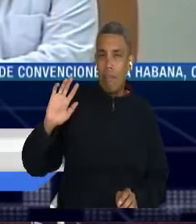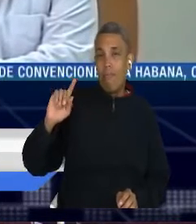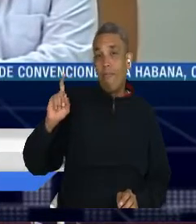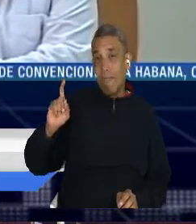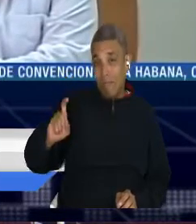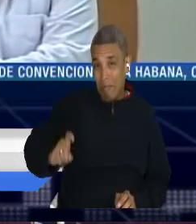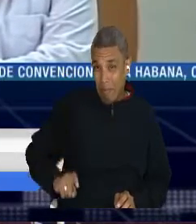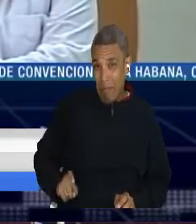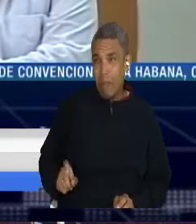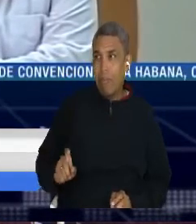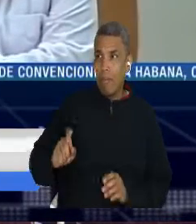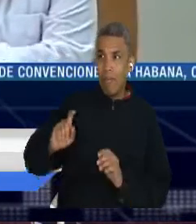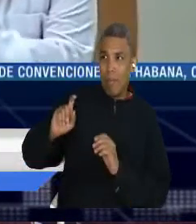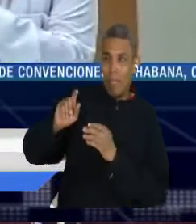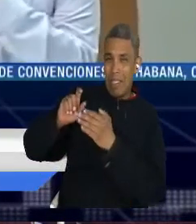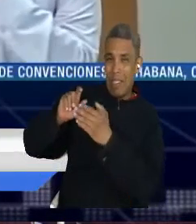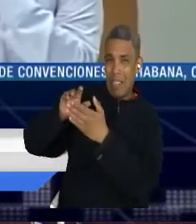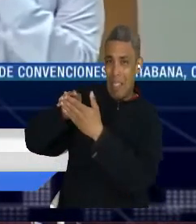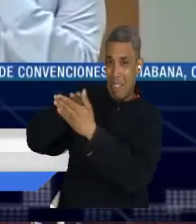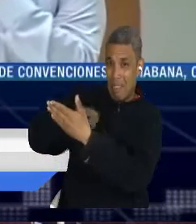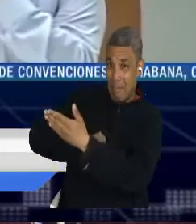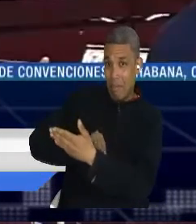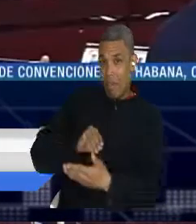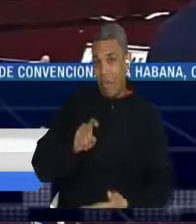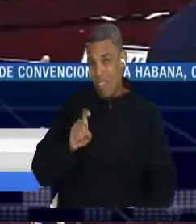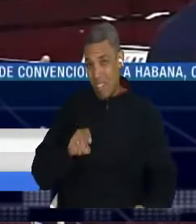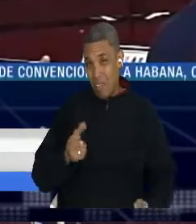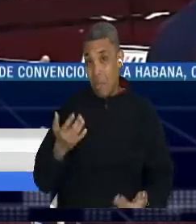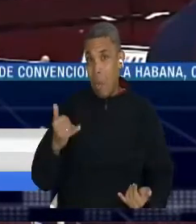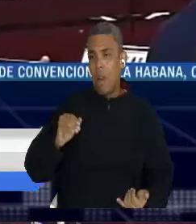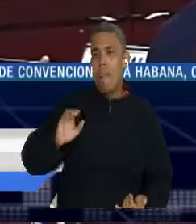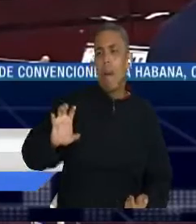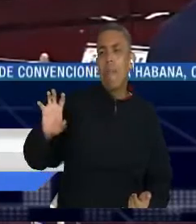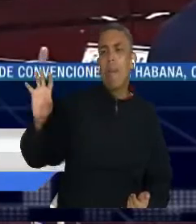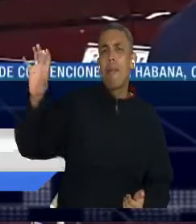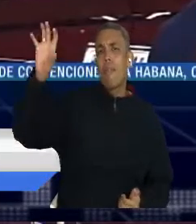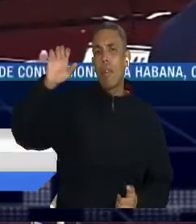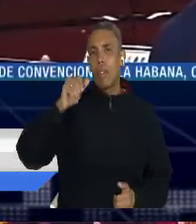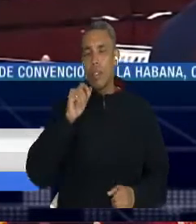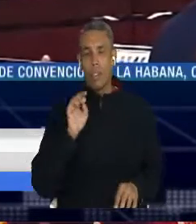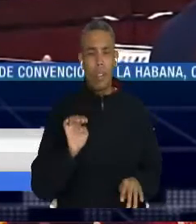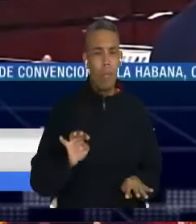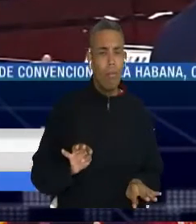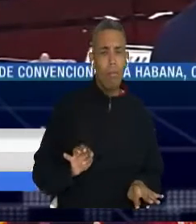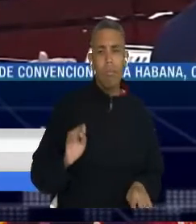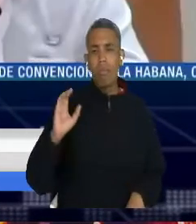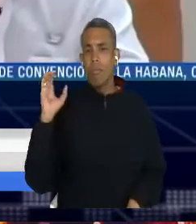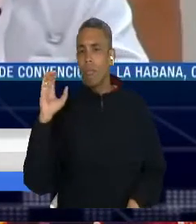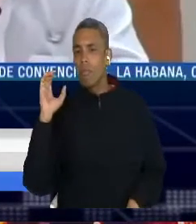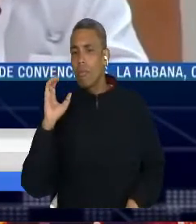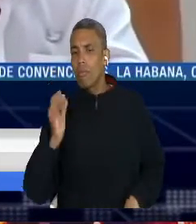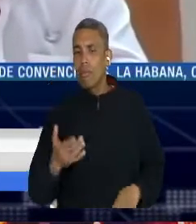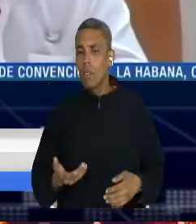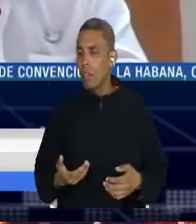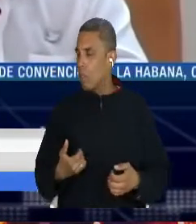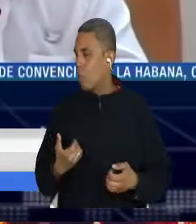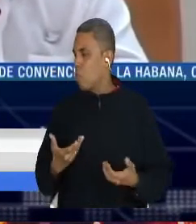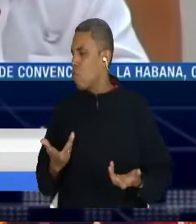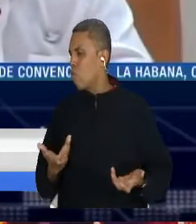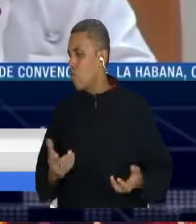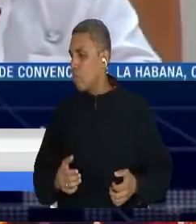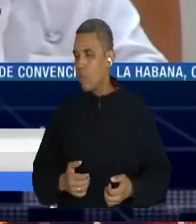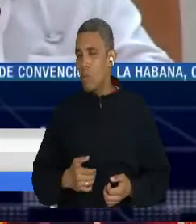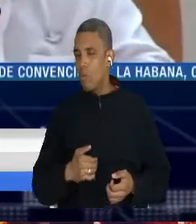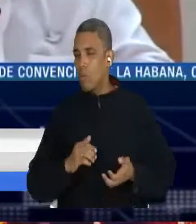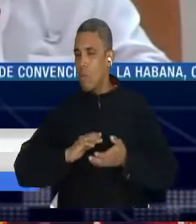país que hoy está en los ojos de la comunidad internacional, que está en los ojos de la comunidad académica internacional, que ha venido